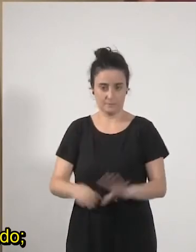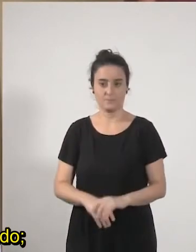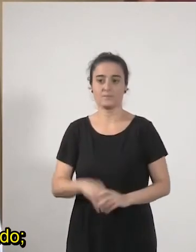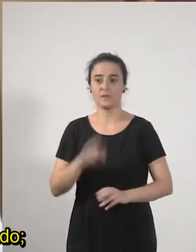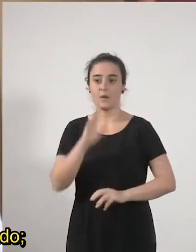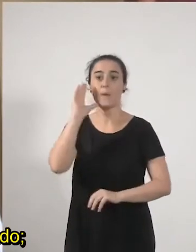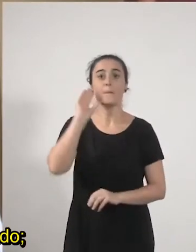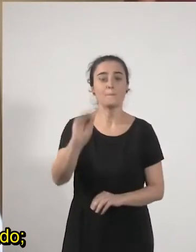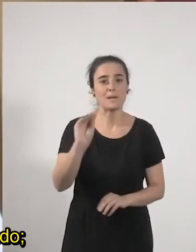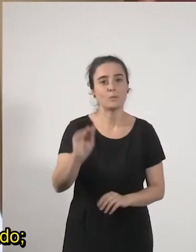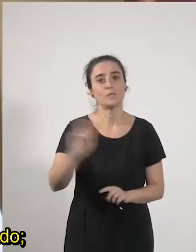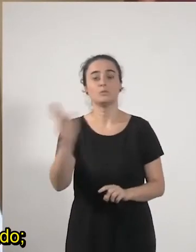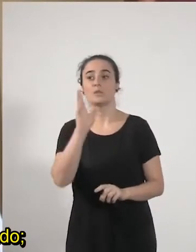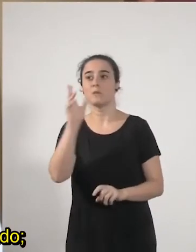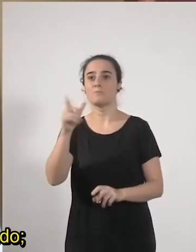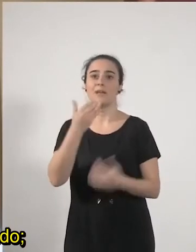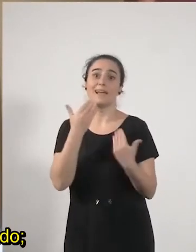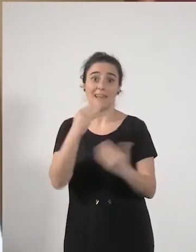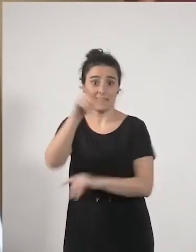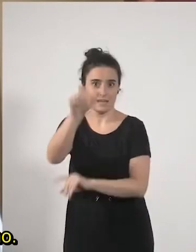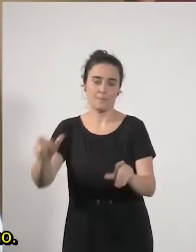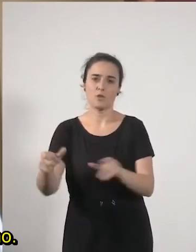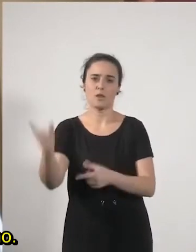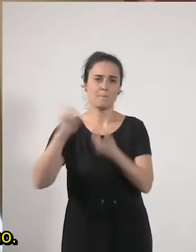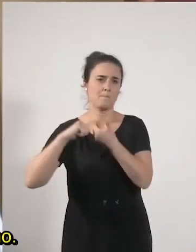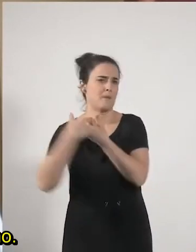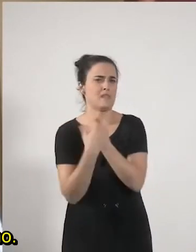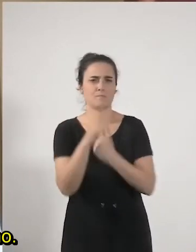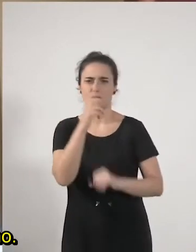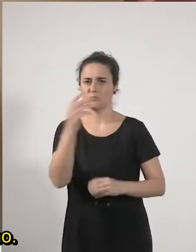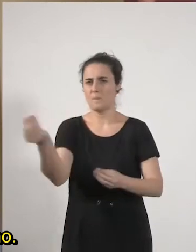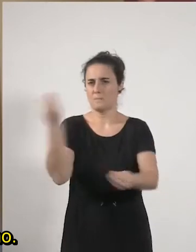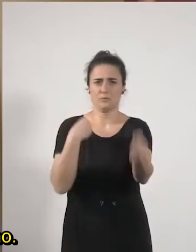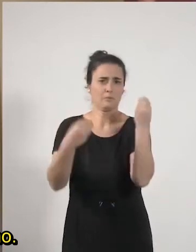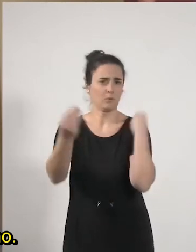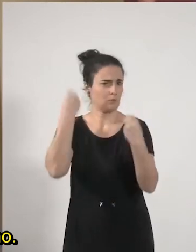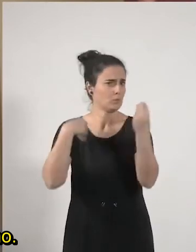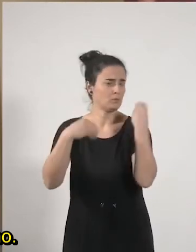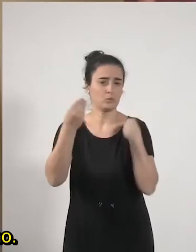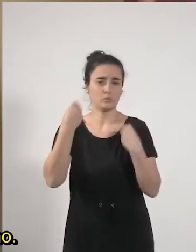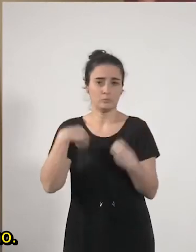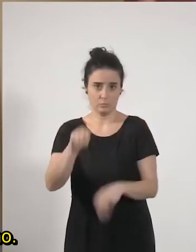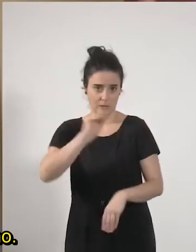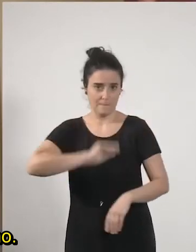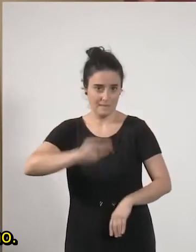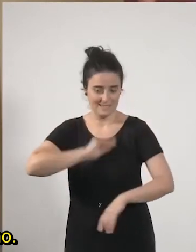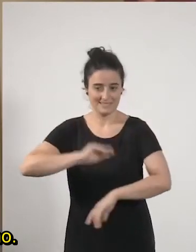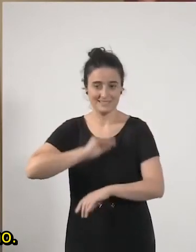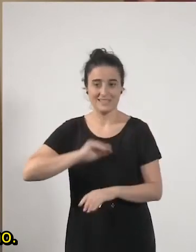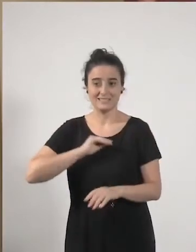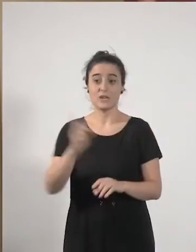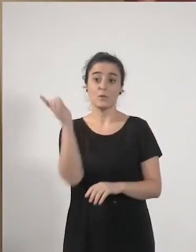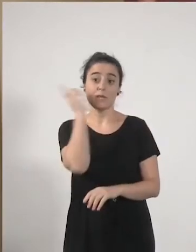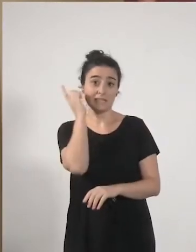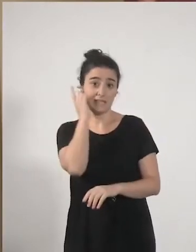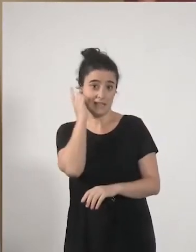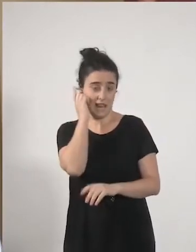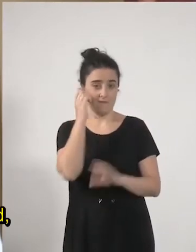gracias a las personas que están participando que estamos recibiendo a través de este número de teléfono